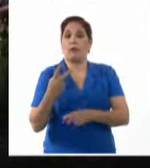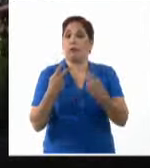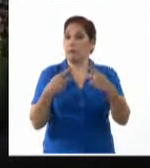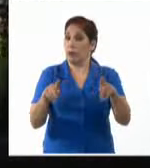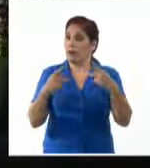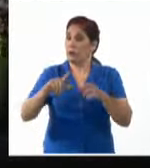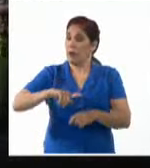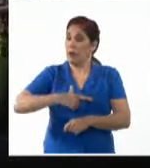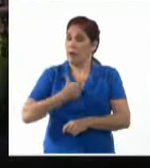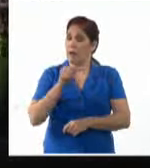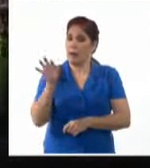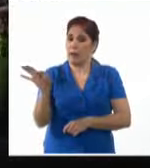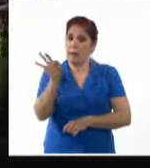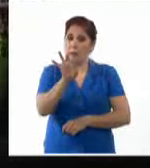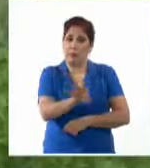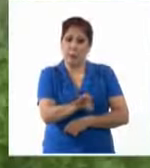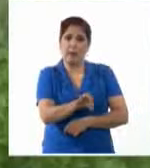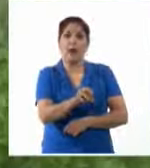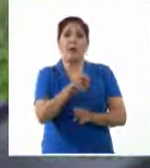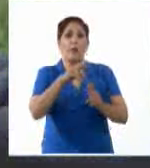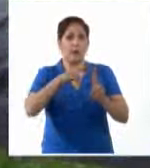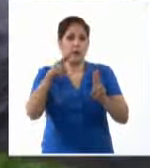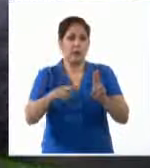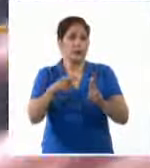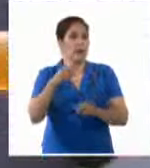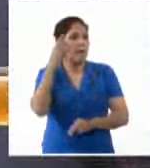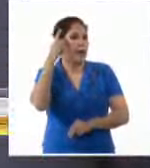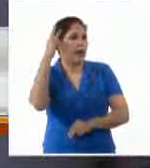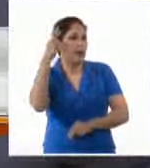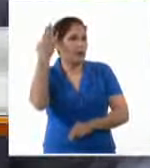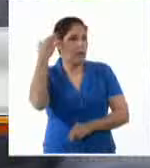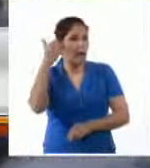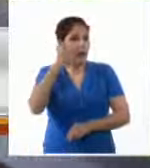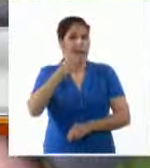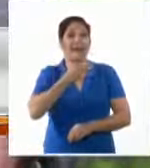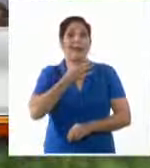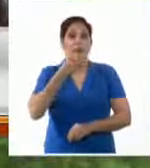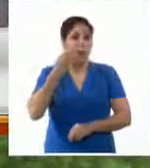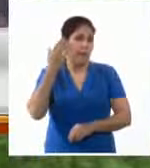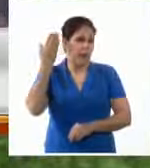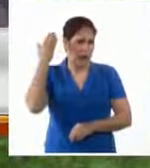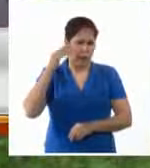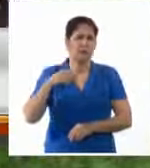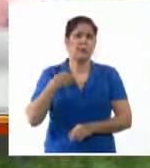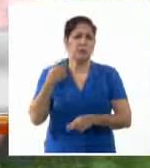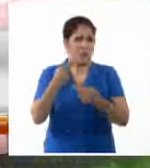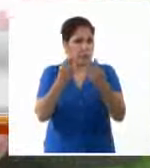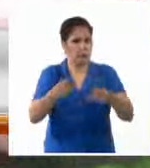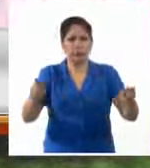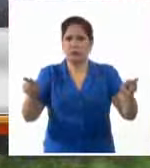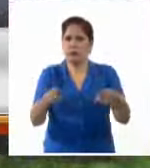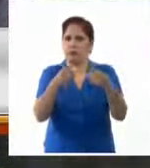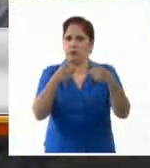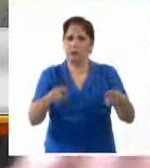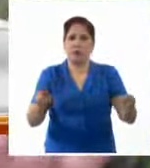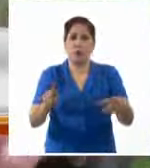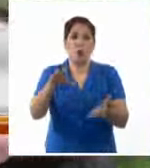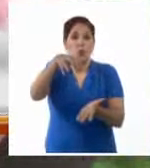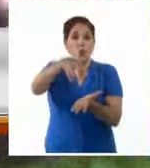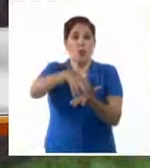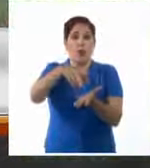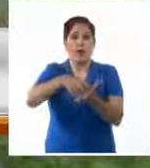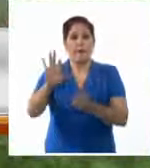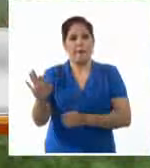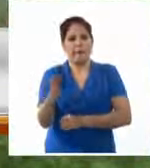artistas invitados. Estamos reeditando un concierto que hemos dado el 10 de noviembre del pasado en la localidad de Galeván, en las afueras de París,